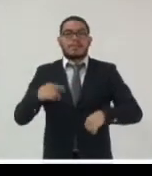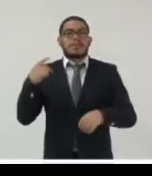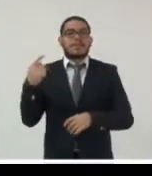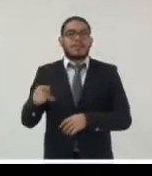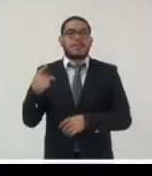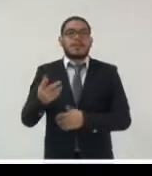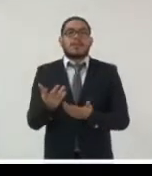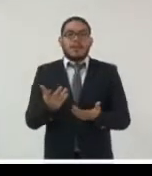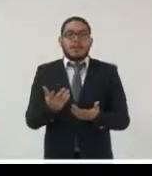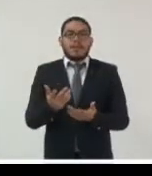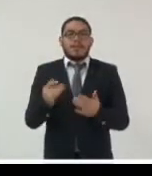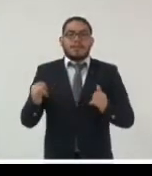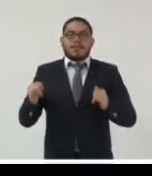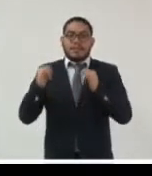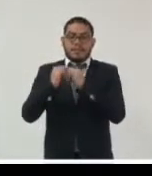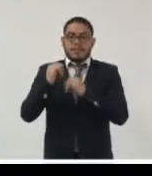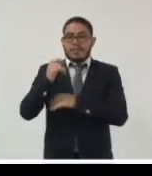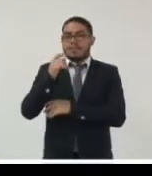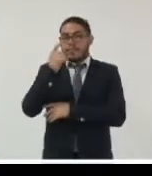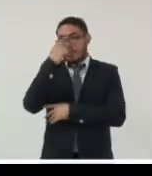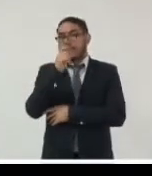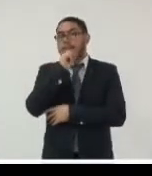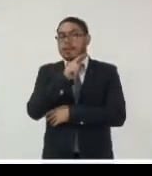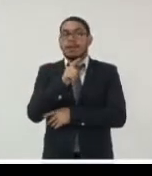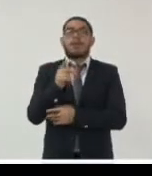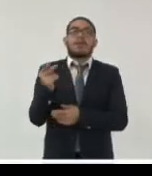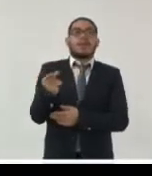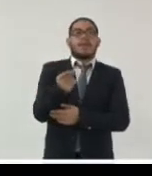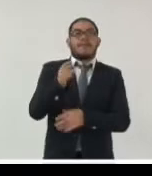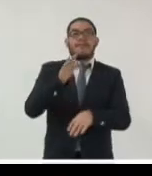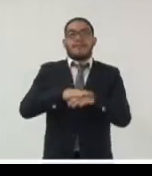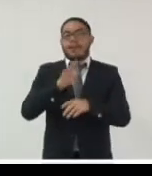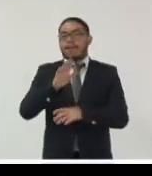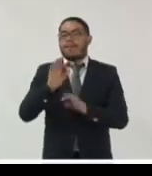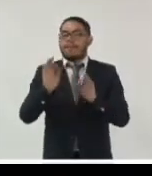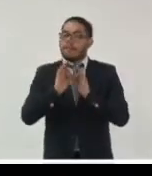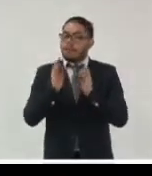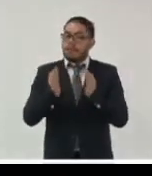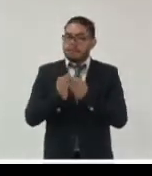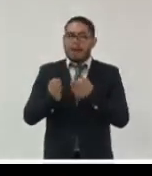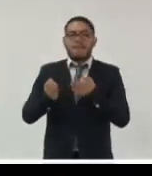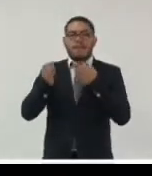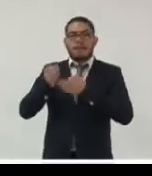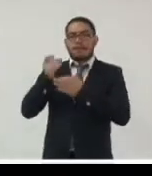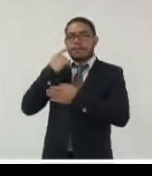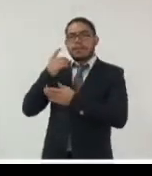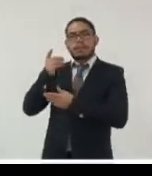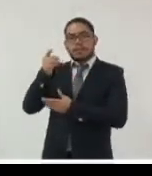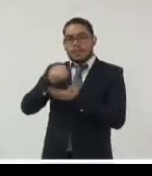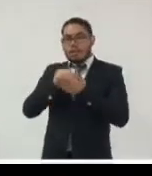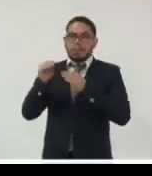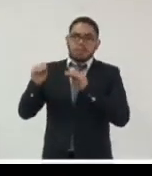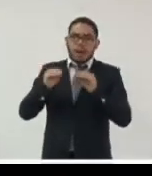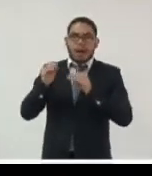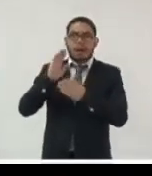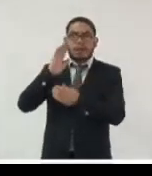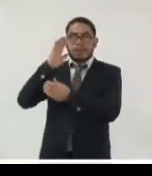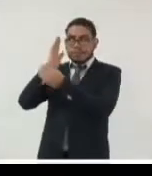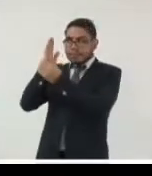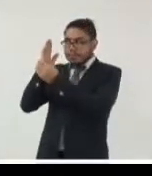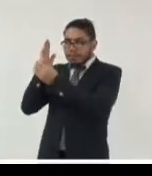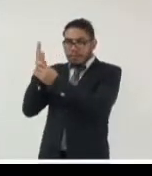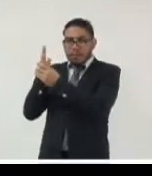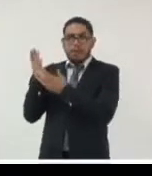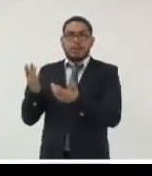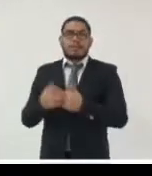de esta institución y que necesitan tener forma fija contenido estable archivamiento sean